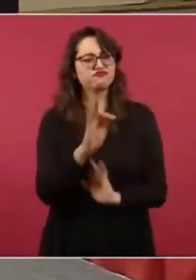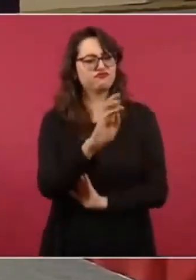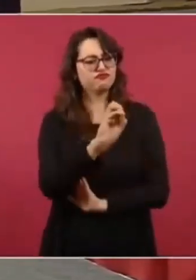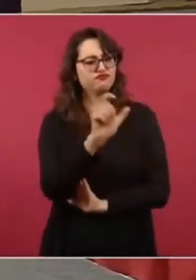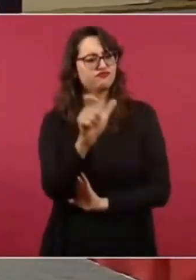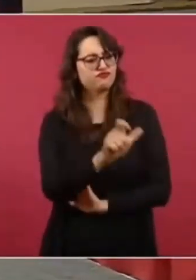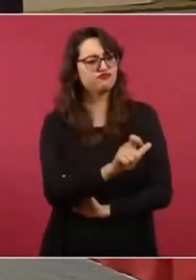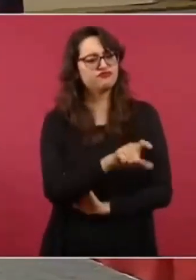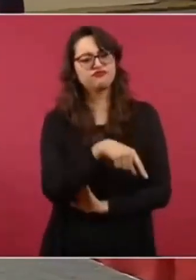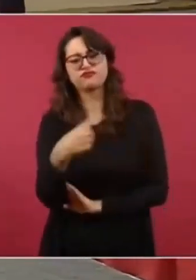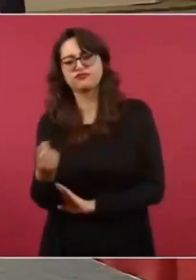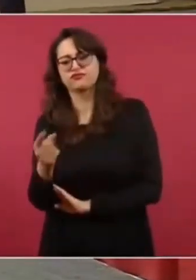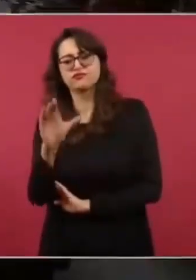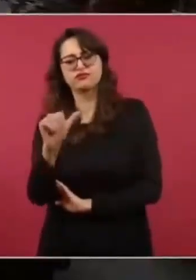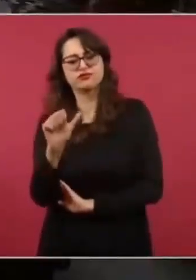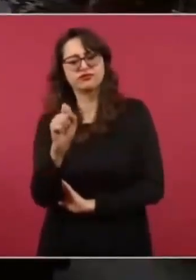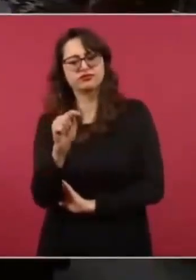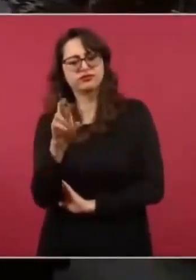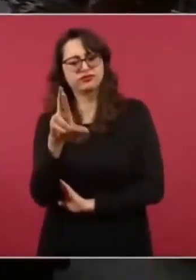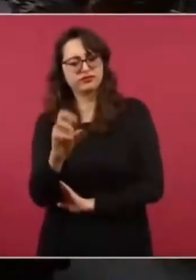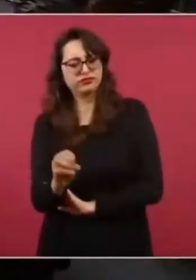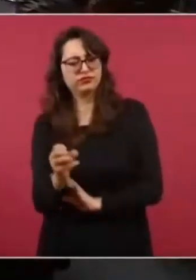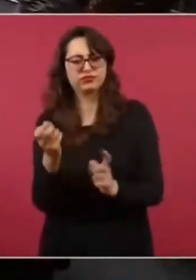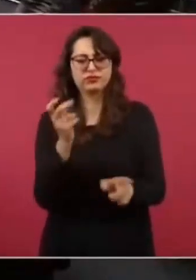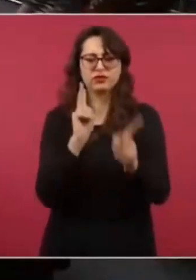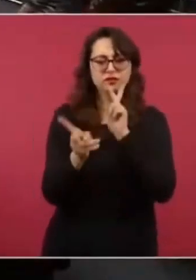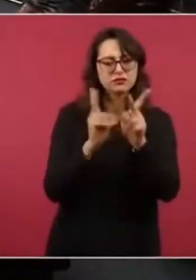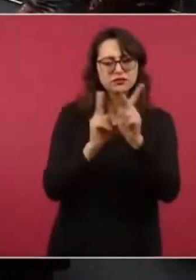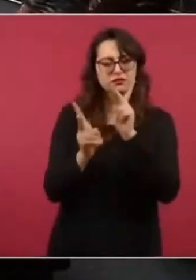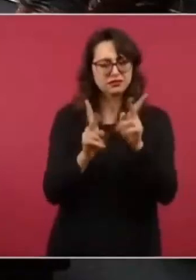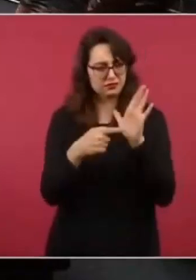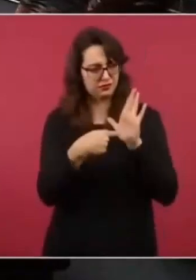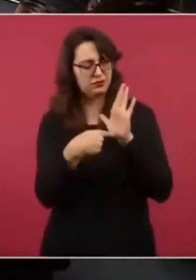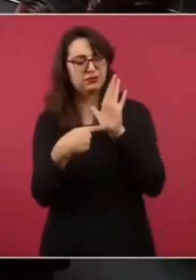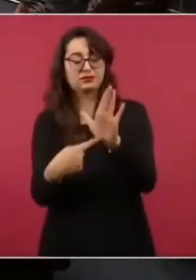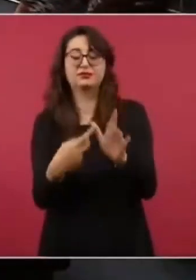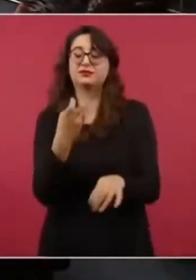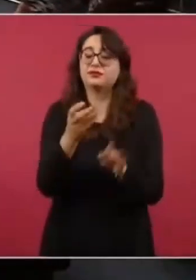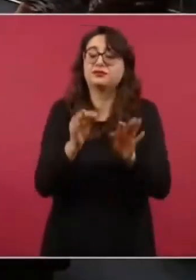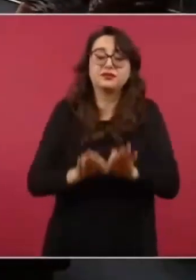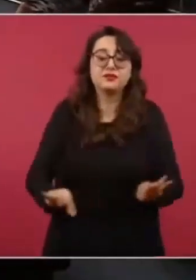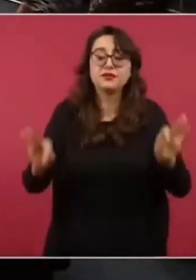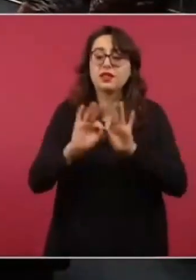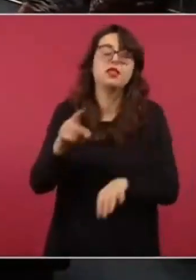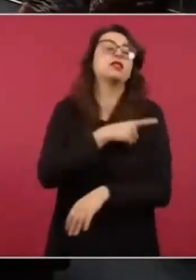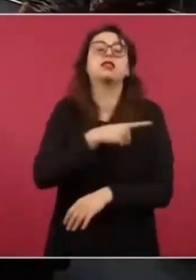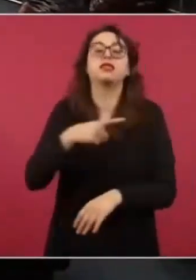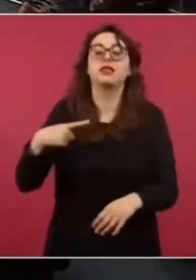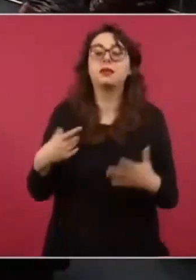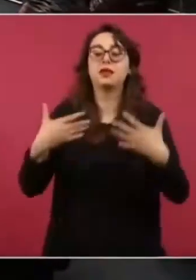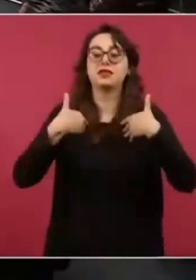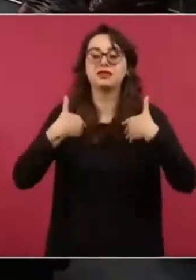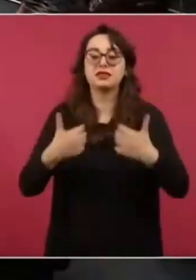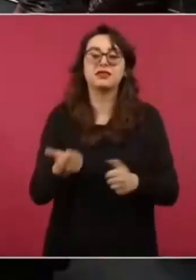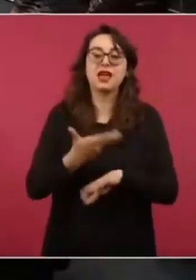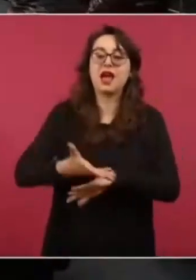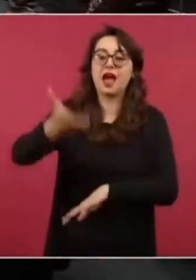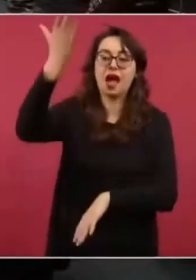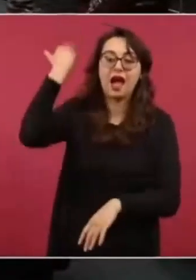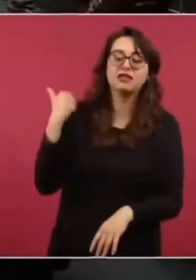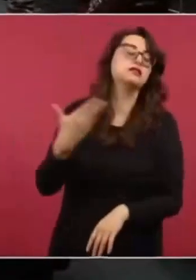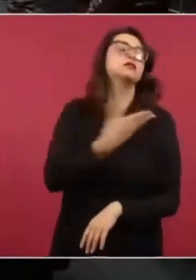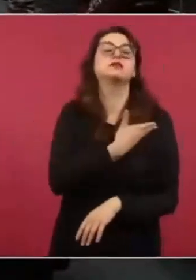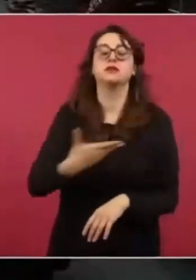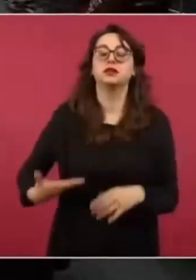entender cómo eran las relaciones, cómo se comportaban los presidentes. Y